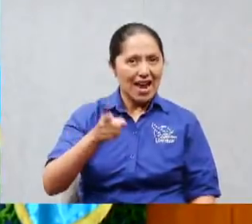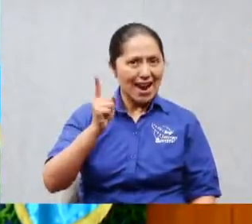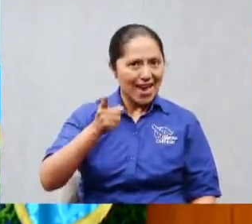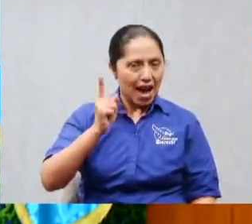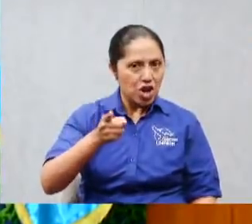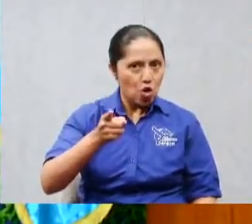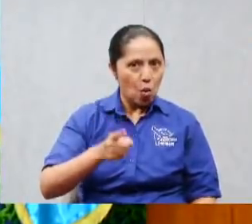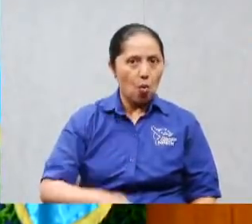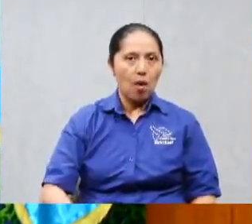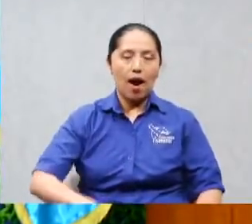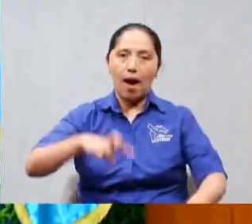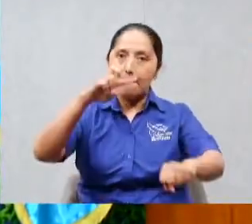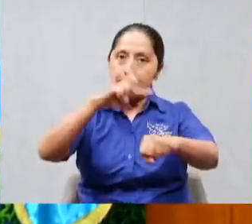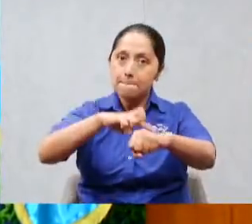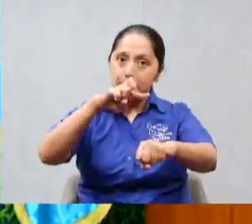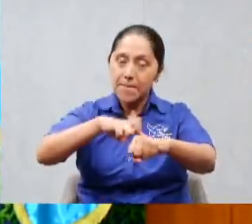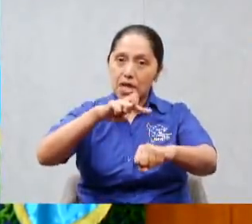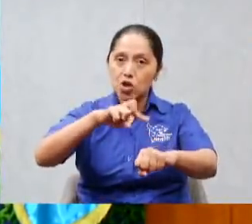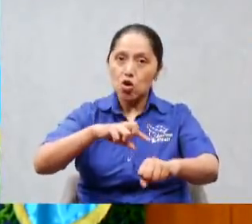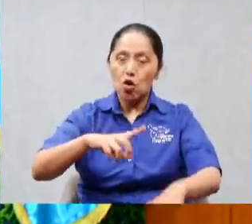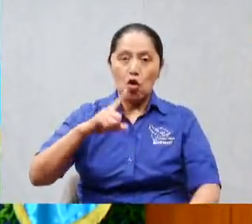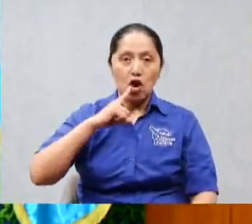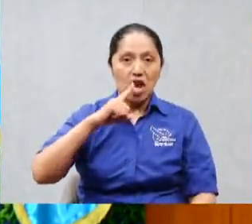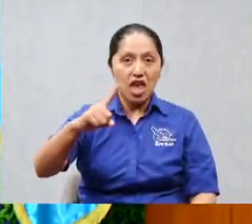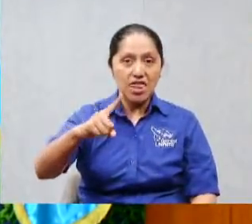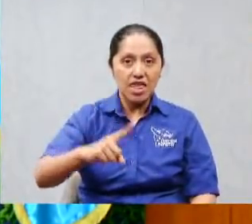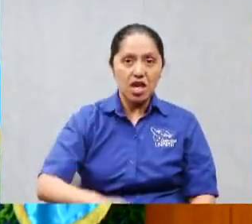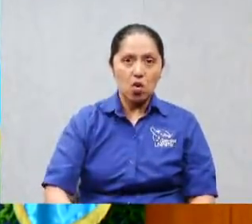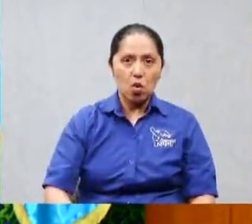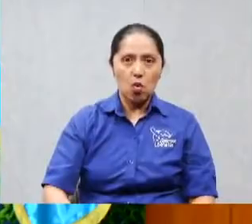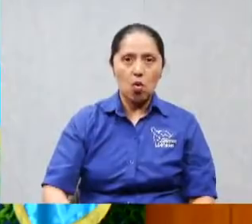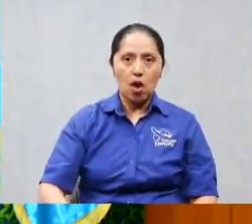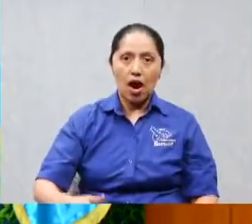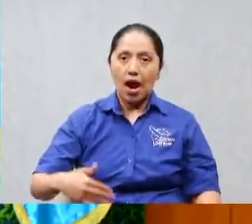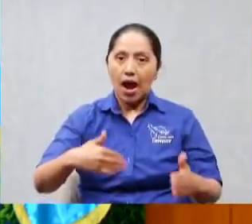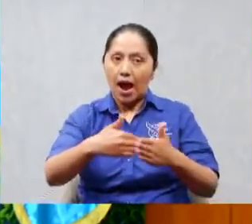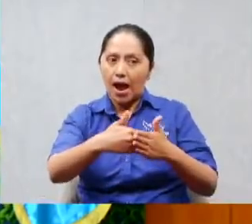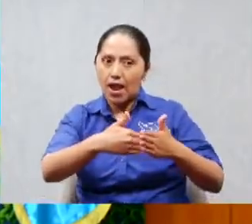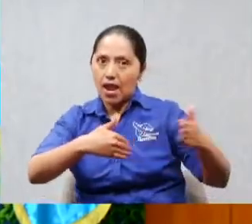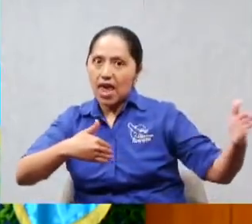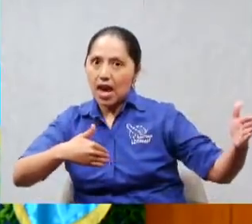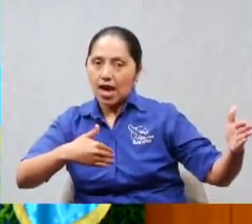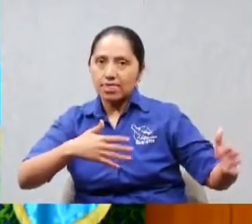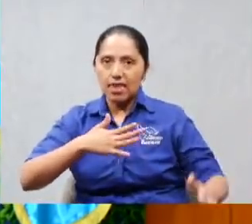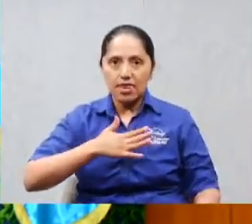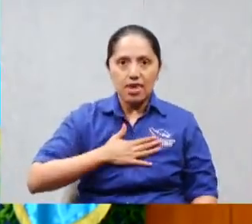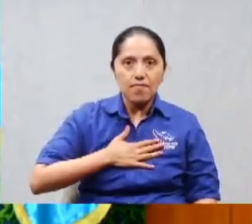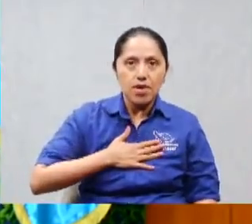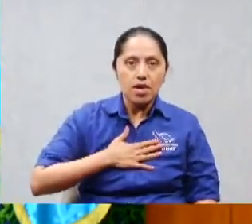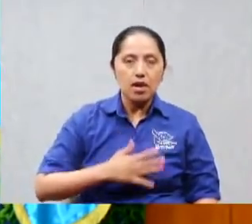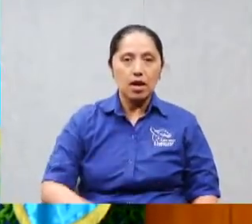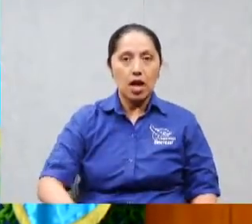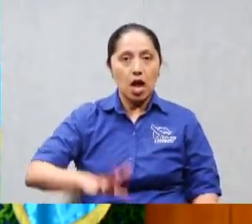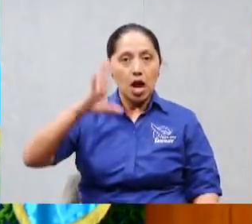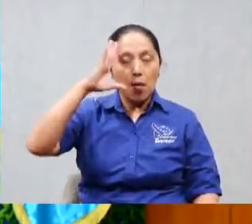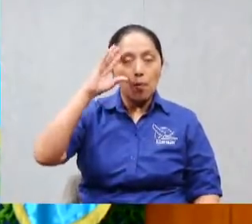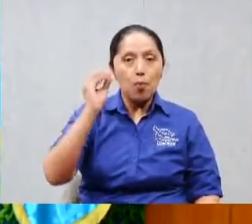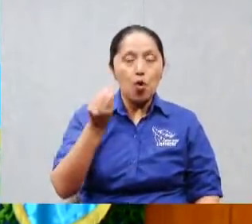Satanás porque no estás pensando las cosas de Dios